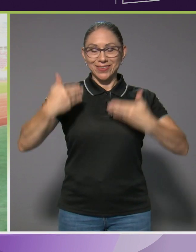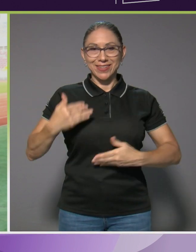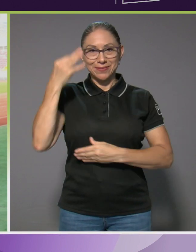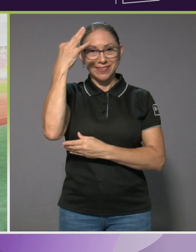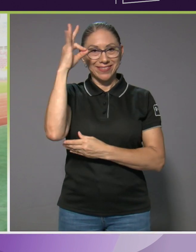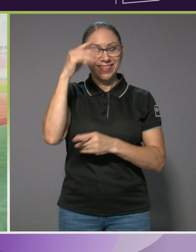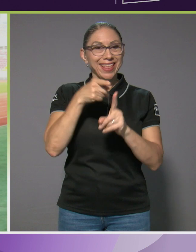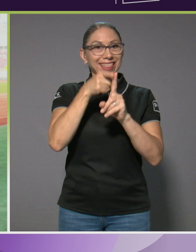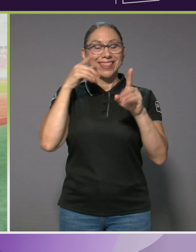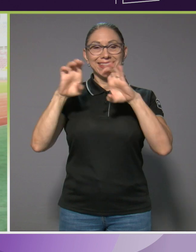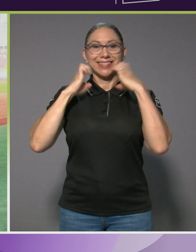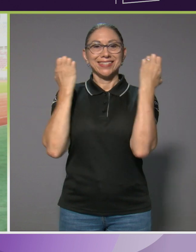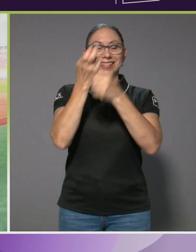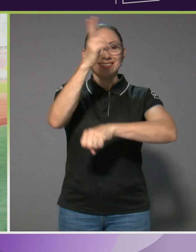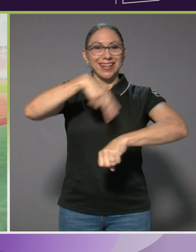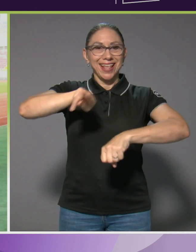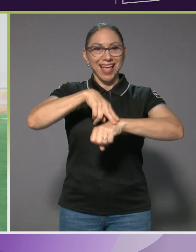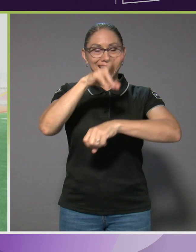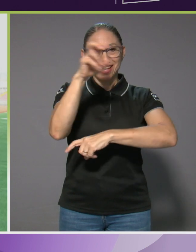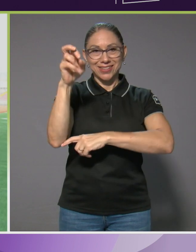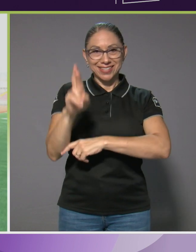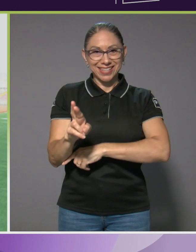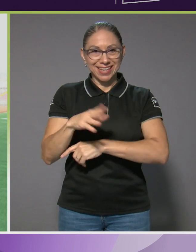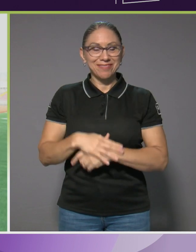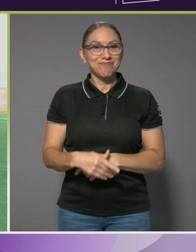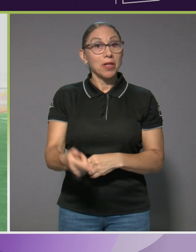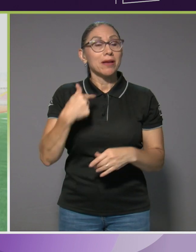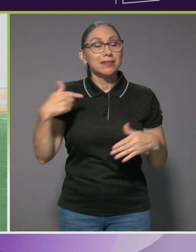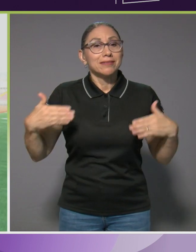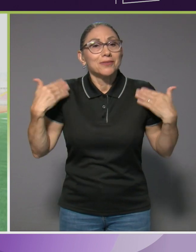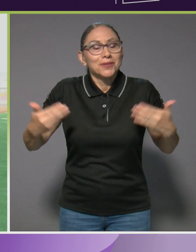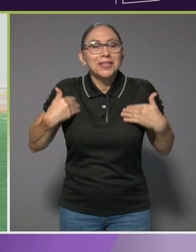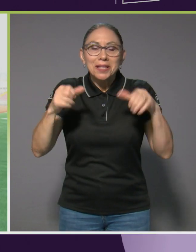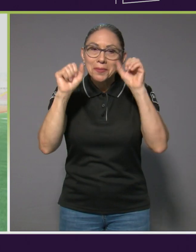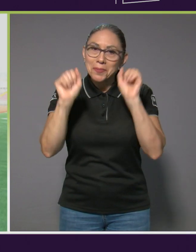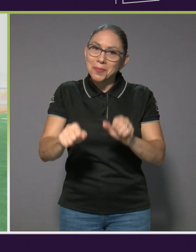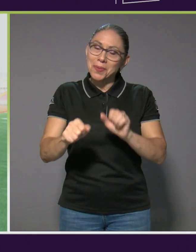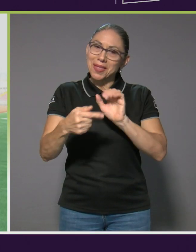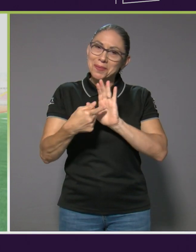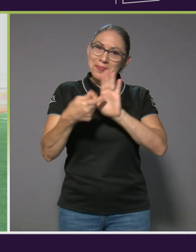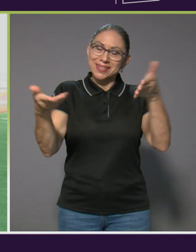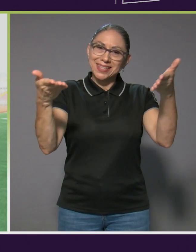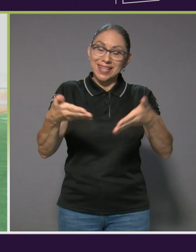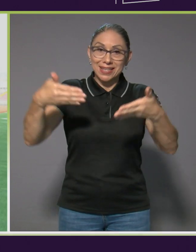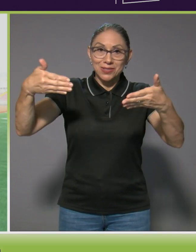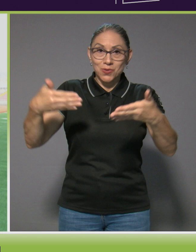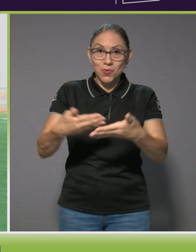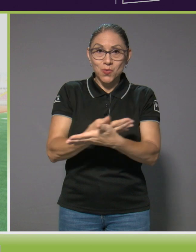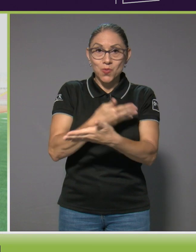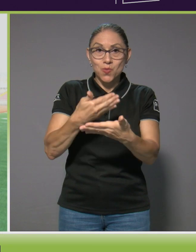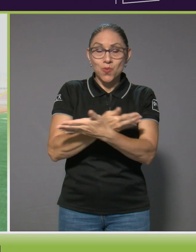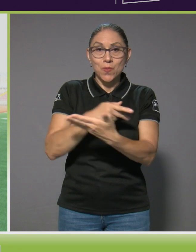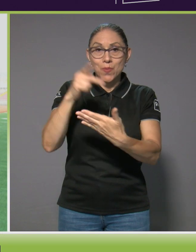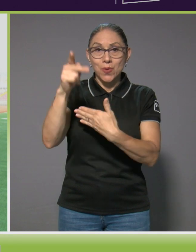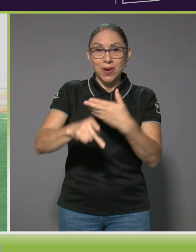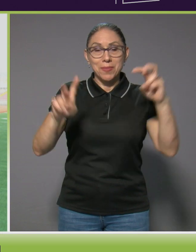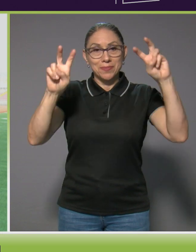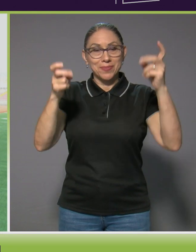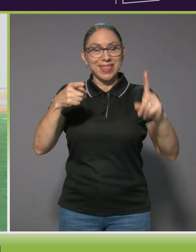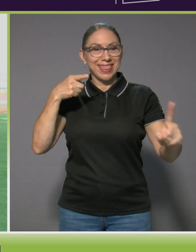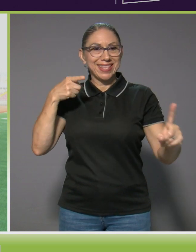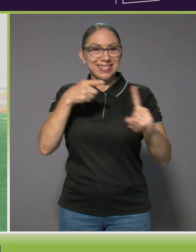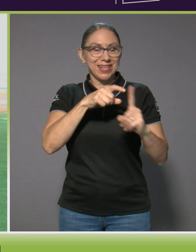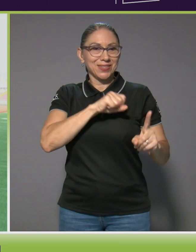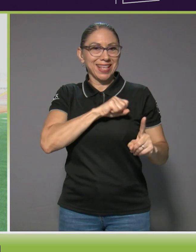Jiménez desde el Estadio Nacional de Costa Rica. Estoy muy contenta de poder presentarles un nuevo capítulo de la serie Destino Santiago,